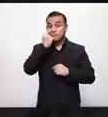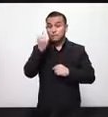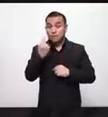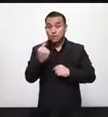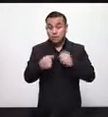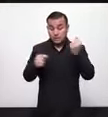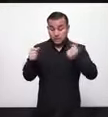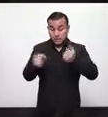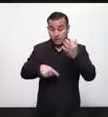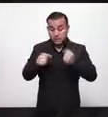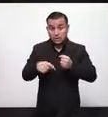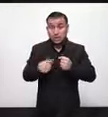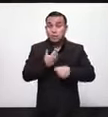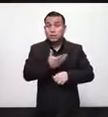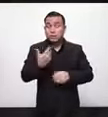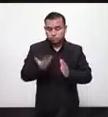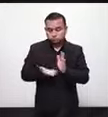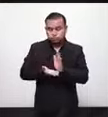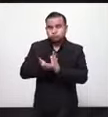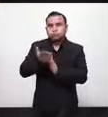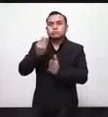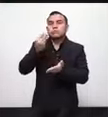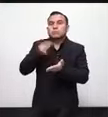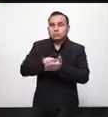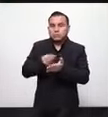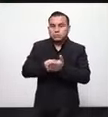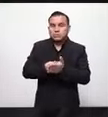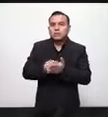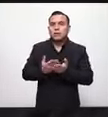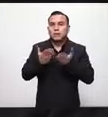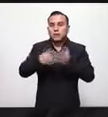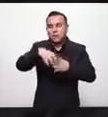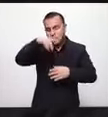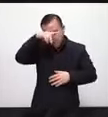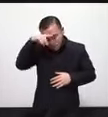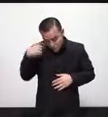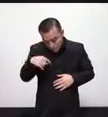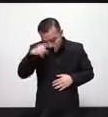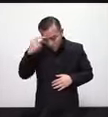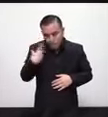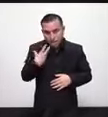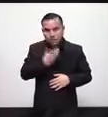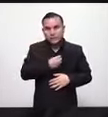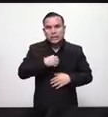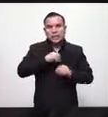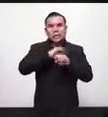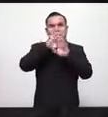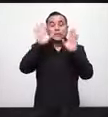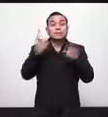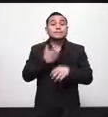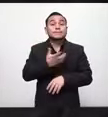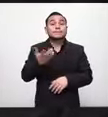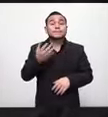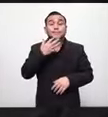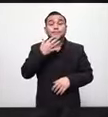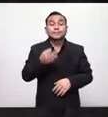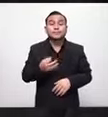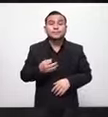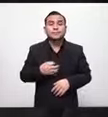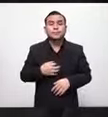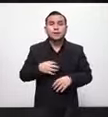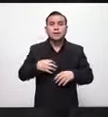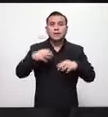sector agropecuario señor secretario buscarle la forma como como nosotros porque estoy claro de que la